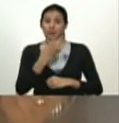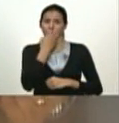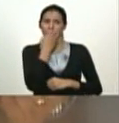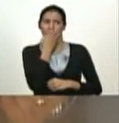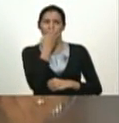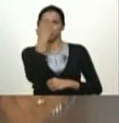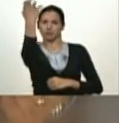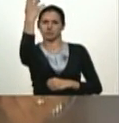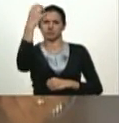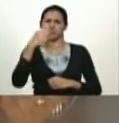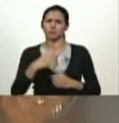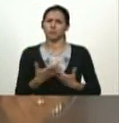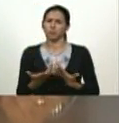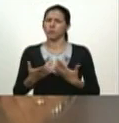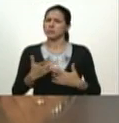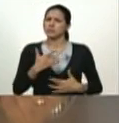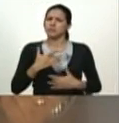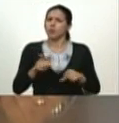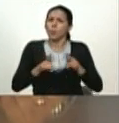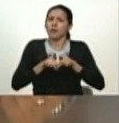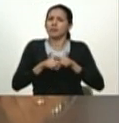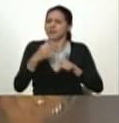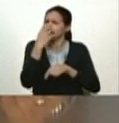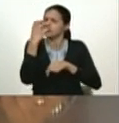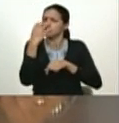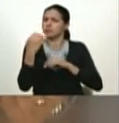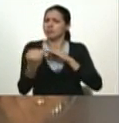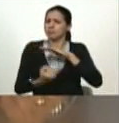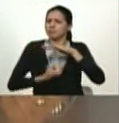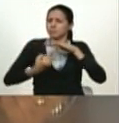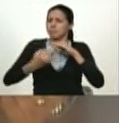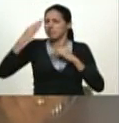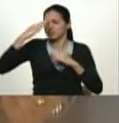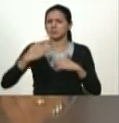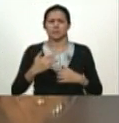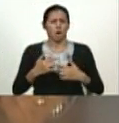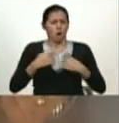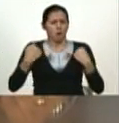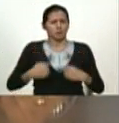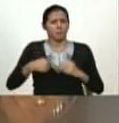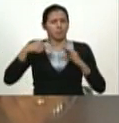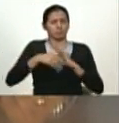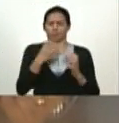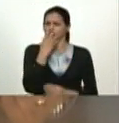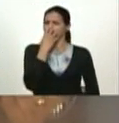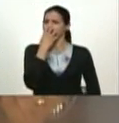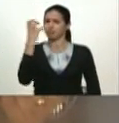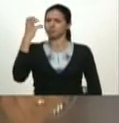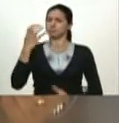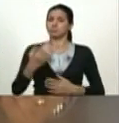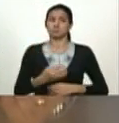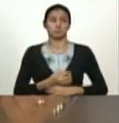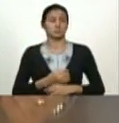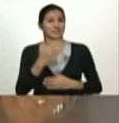sentí que era el grito de la fuerza armada del alma del estómago del corazón y yo sé por qué lo hizo así